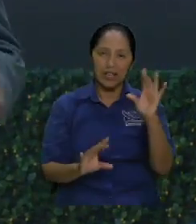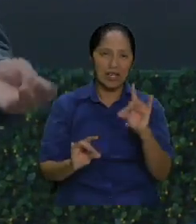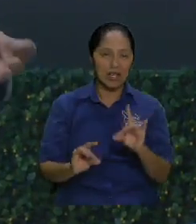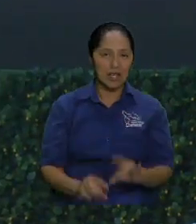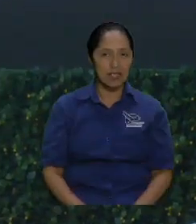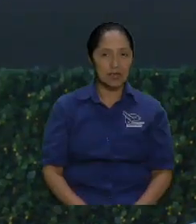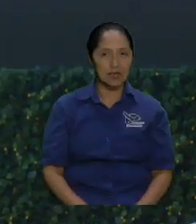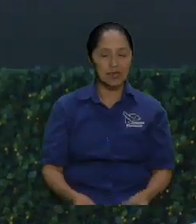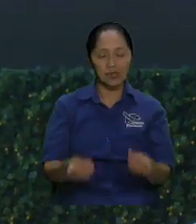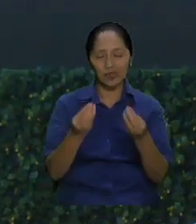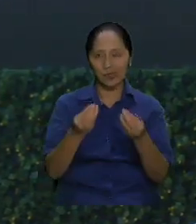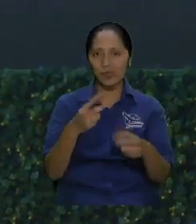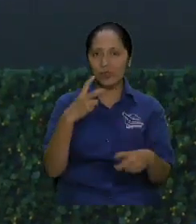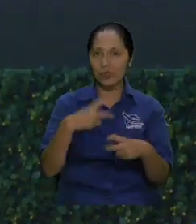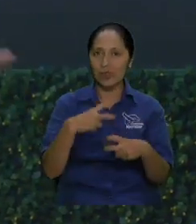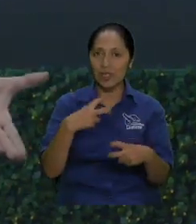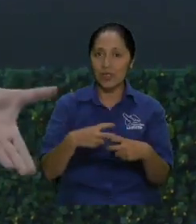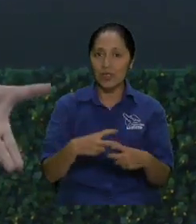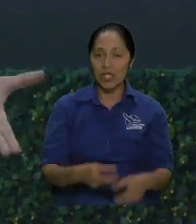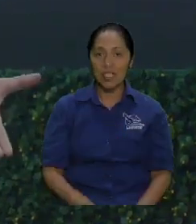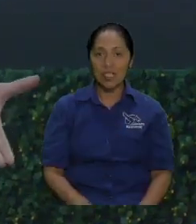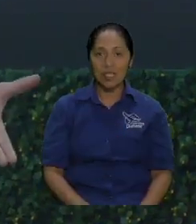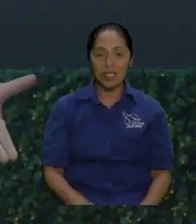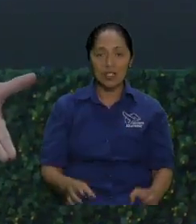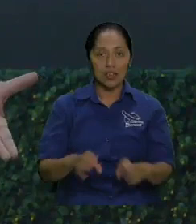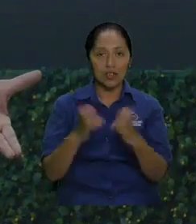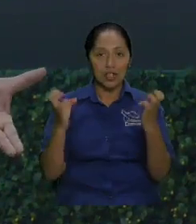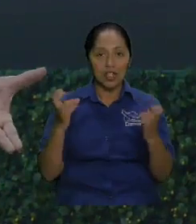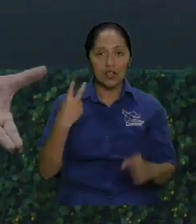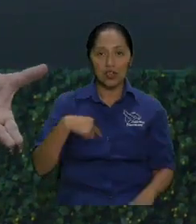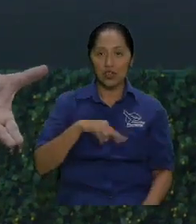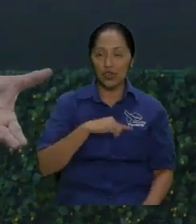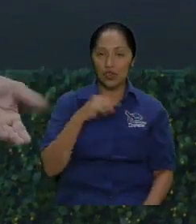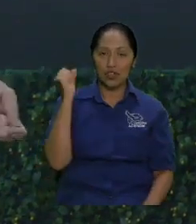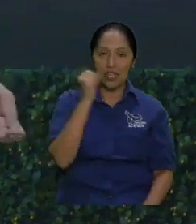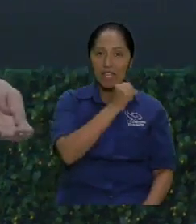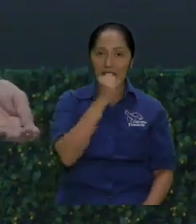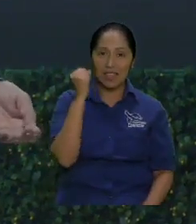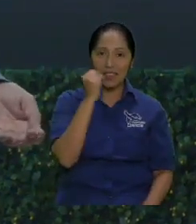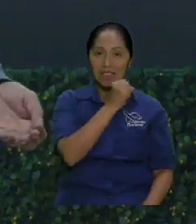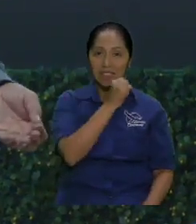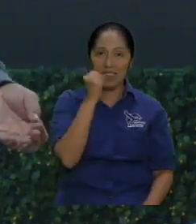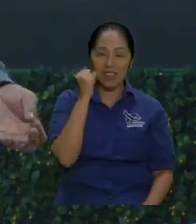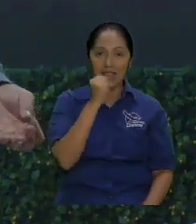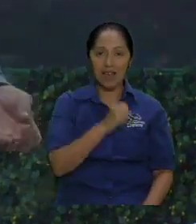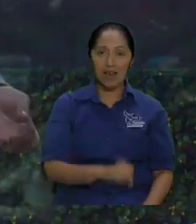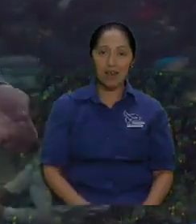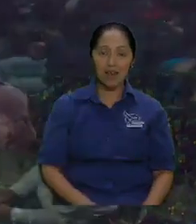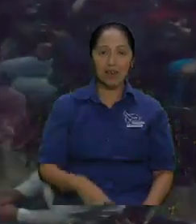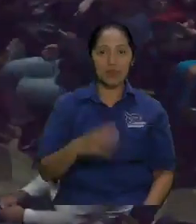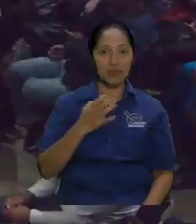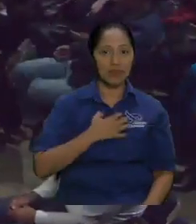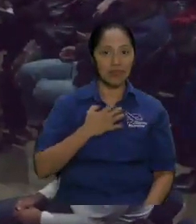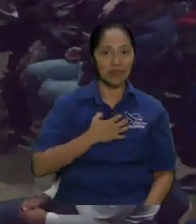entonces a veces cantamos incluso solo himnos de los nuestros y teníamos buenos himnos